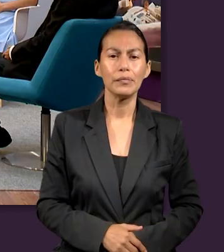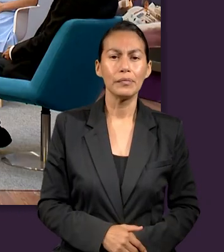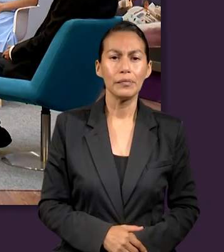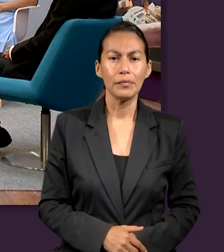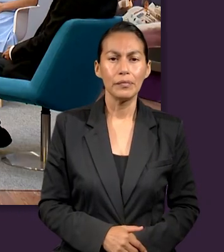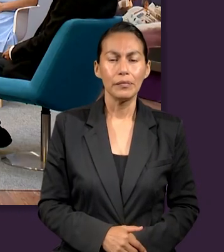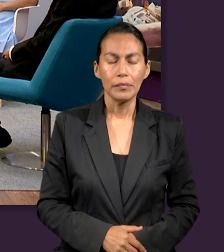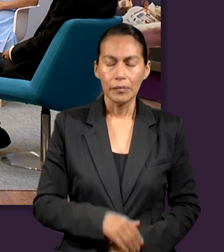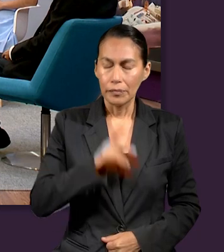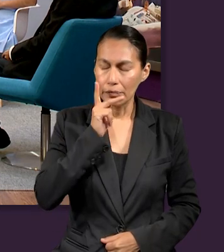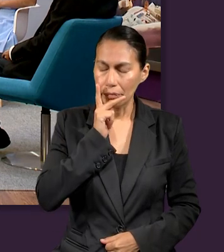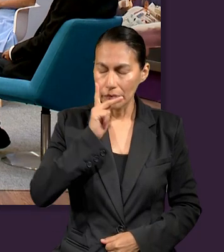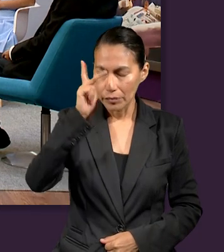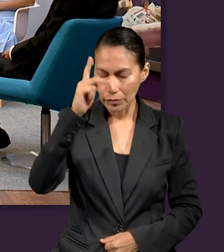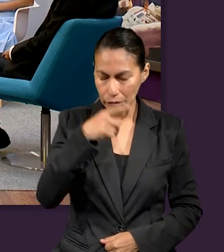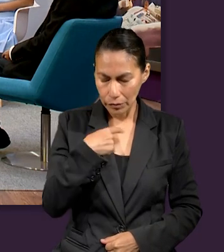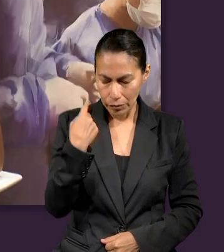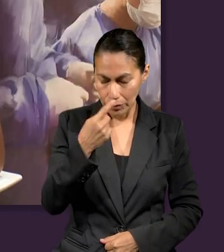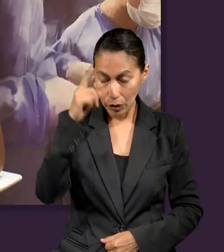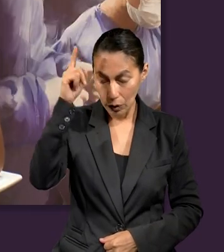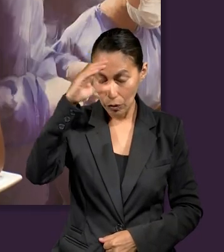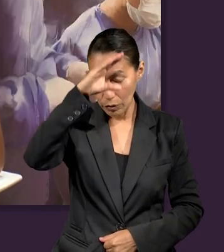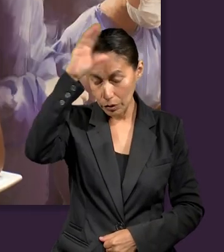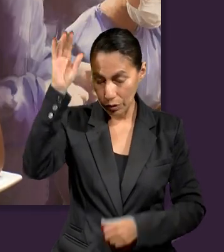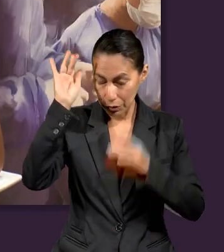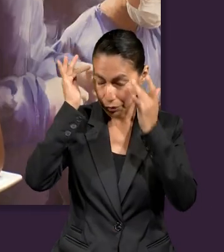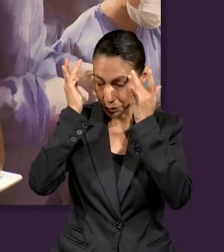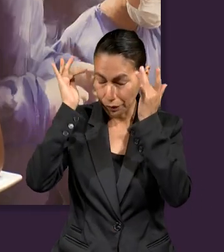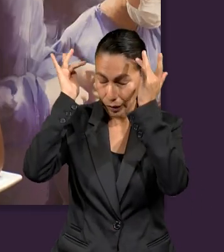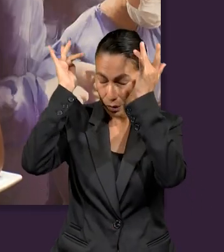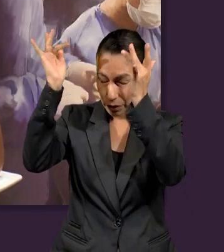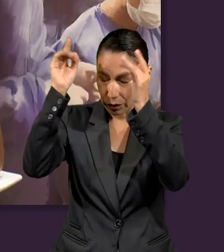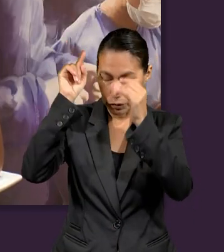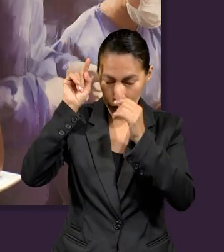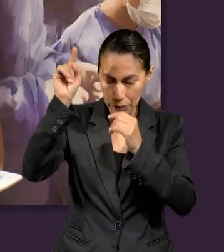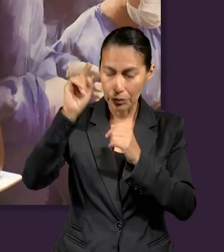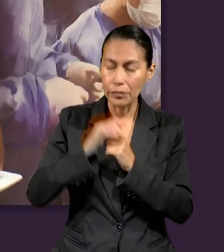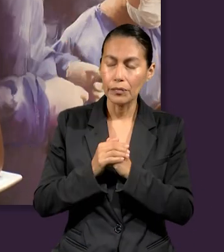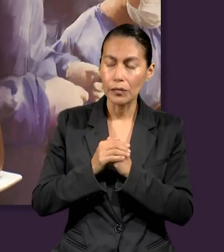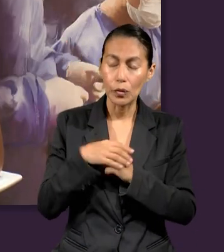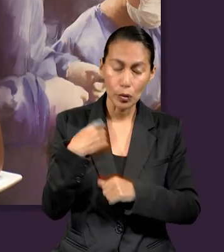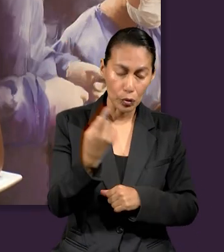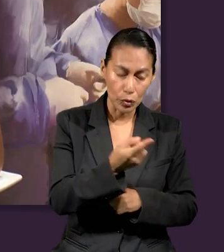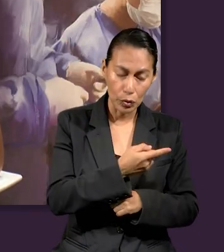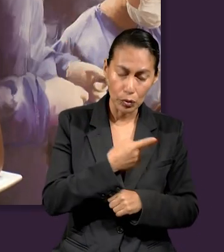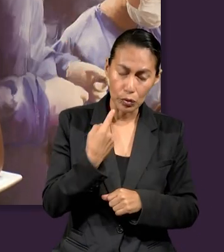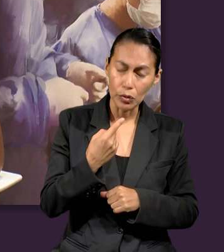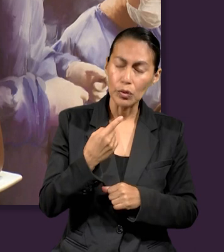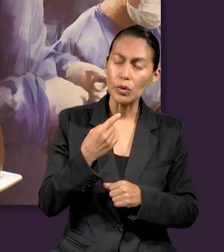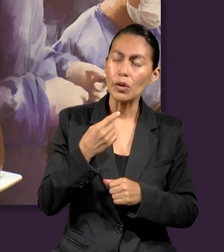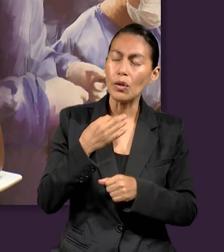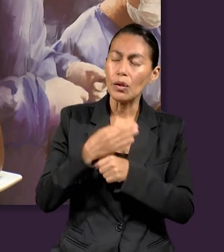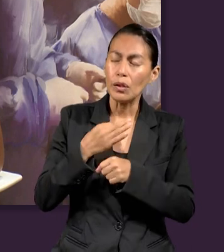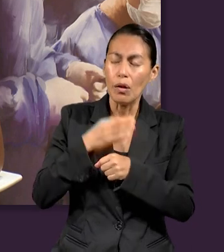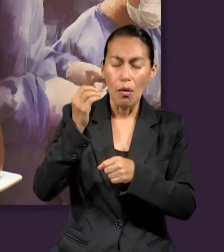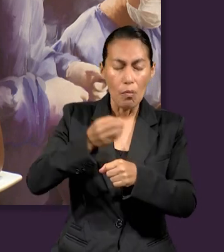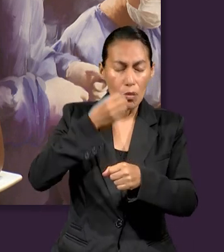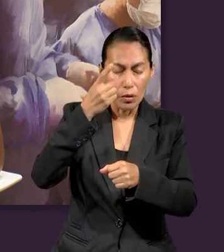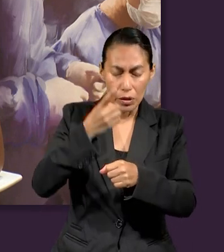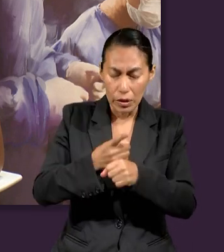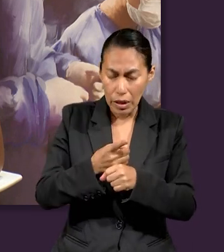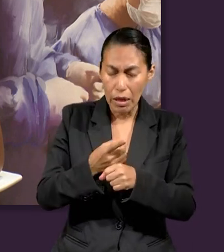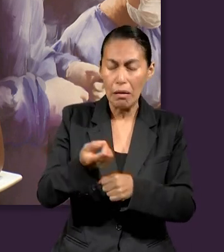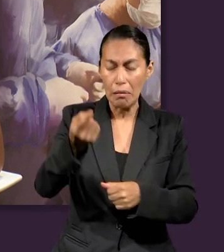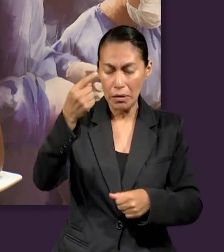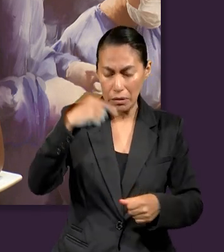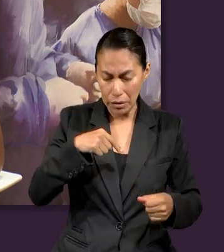con este repaso. Padre nuestro que estás en los cielos, santificado sea tu nombre. Señor, te damos gracias por